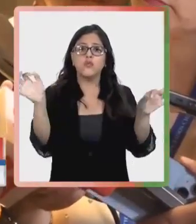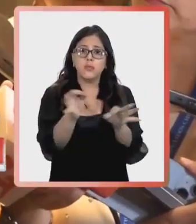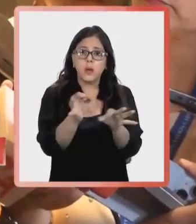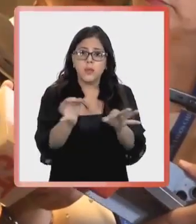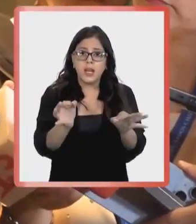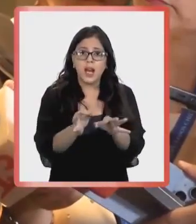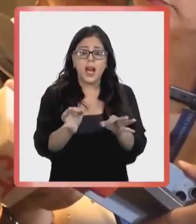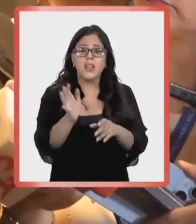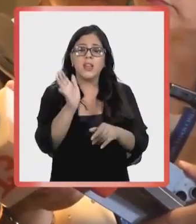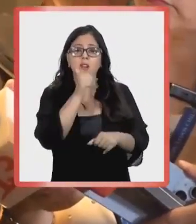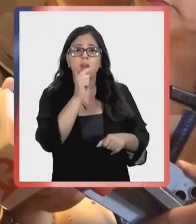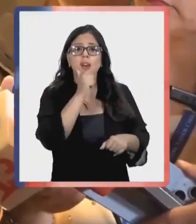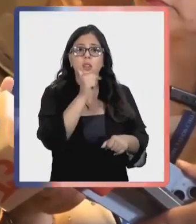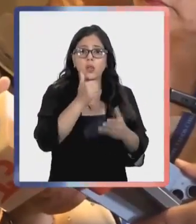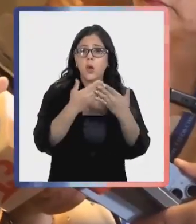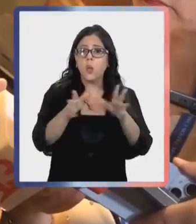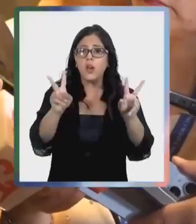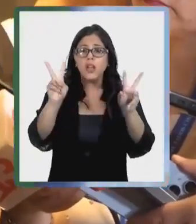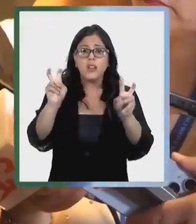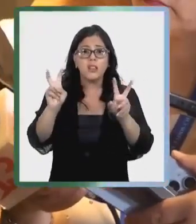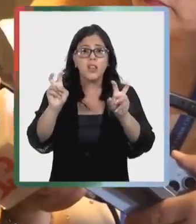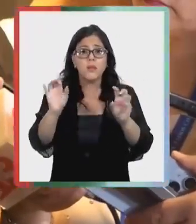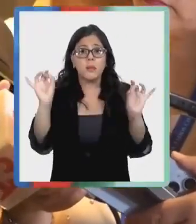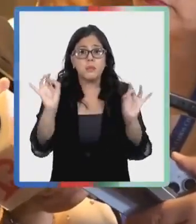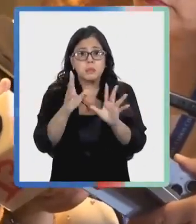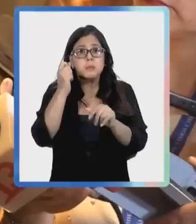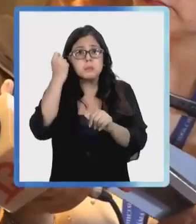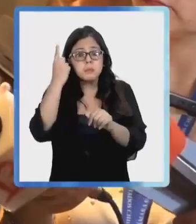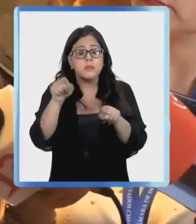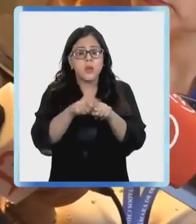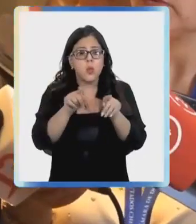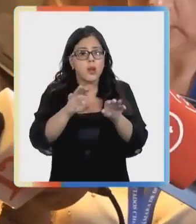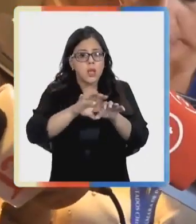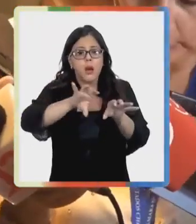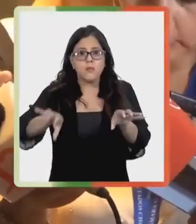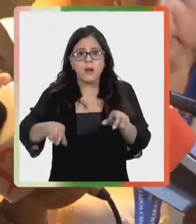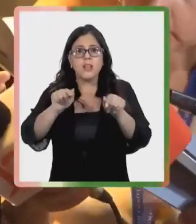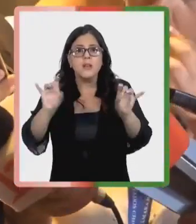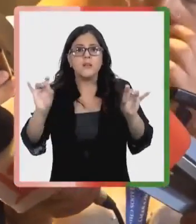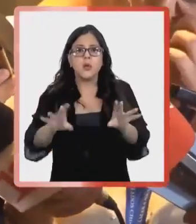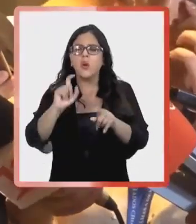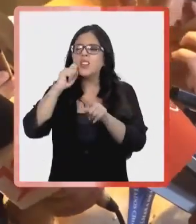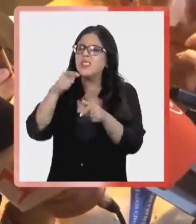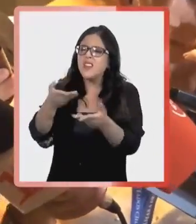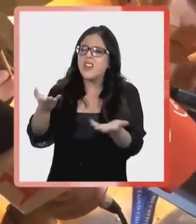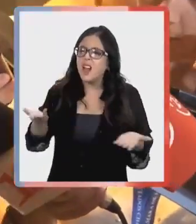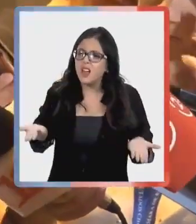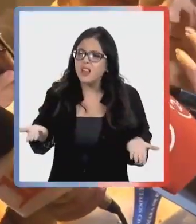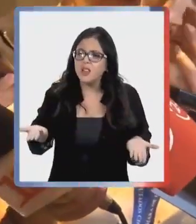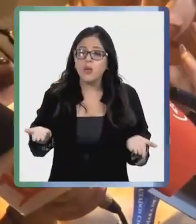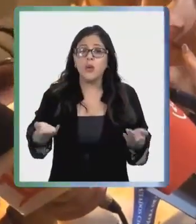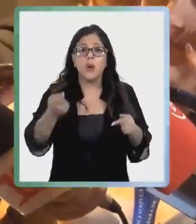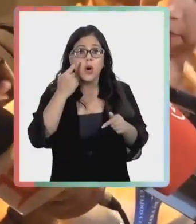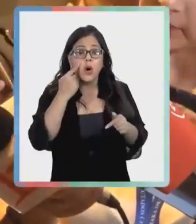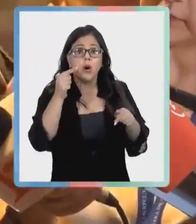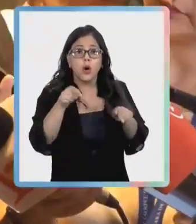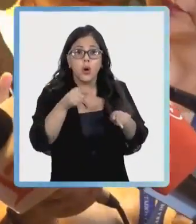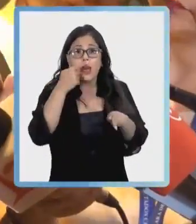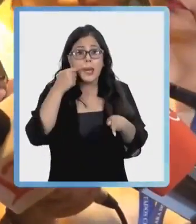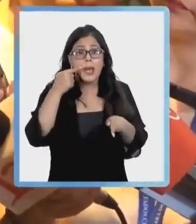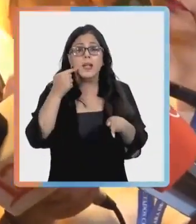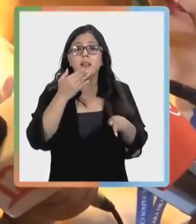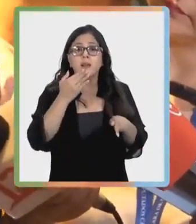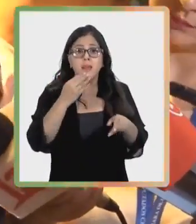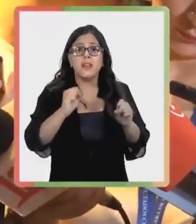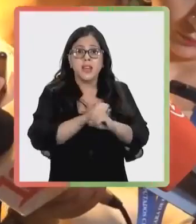ser categóricos y que no quede ninguna duda, cualquier interpretación que se haga que excluya esa posibilidad. ¿A qué se refiere entonces? Bueno, creo que ha